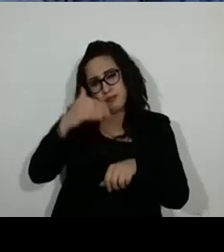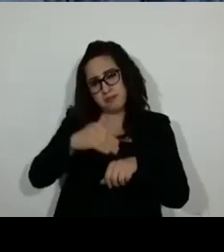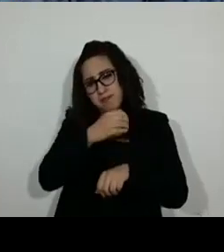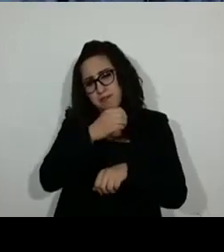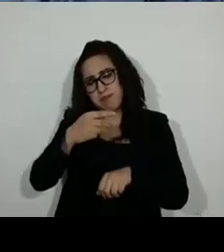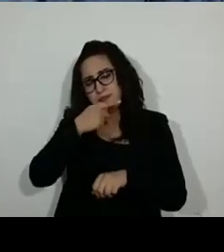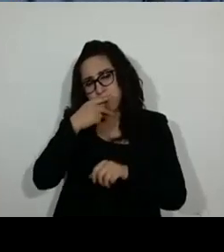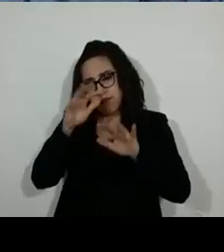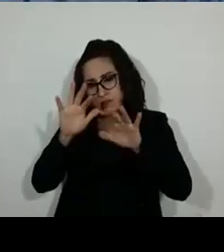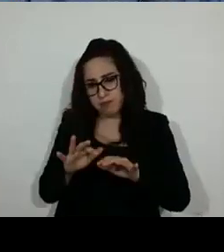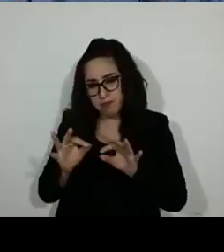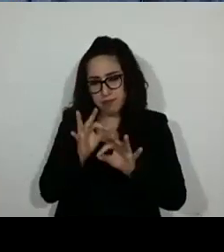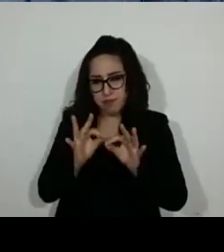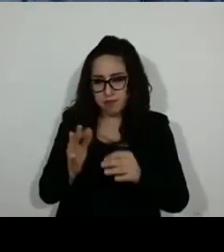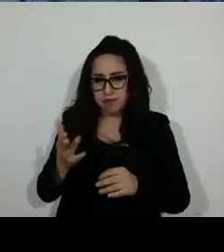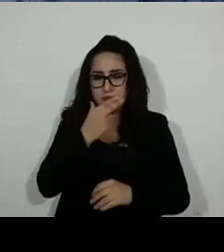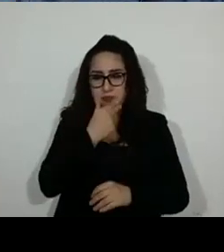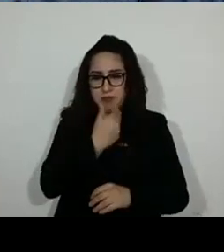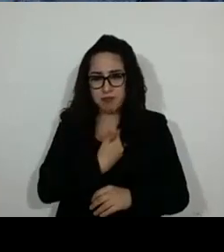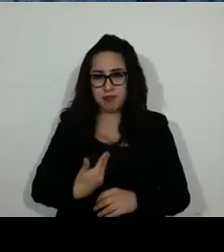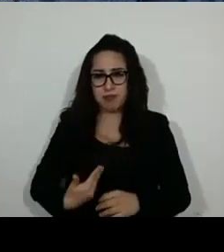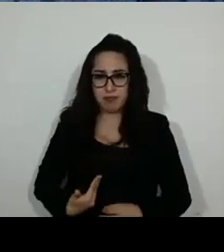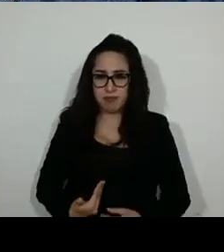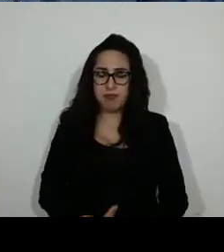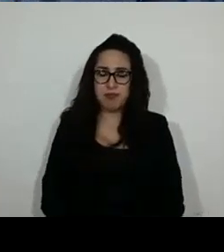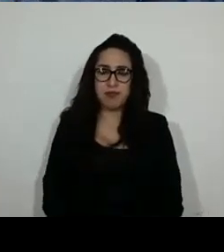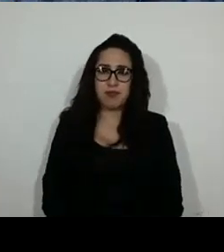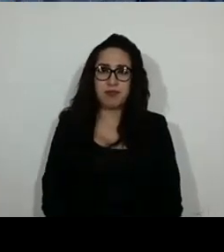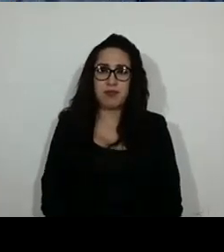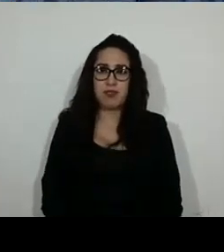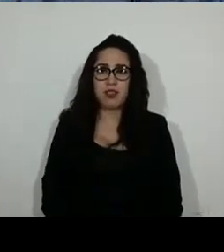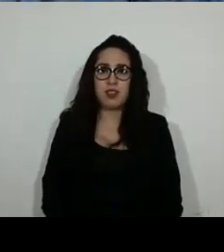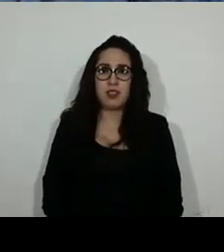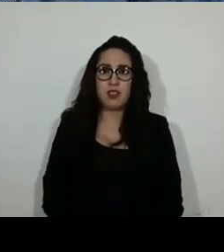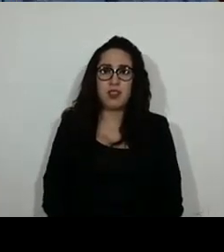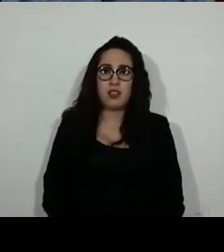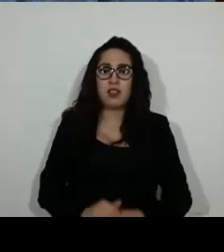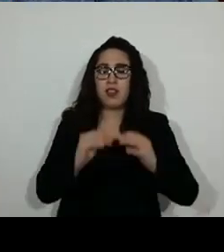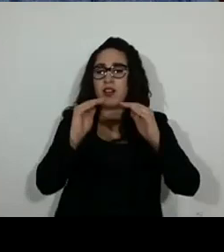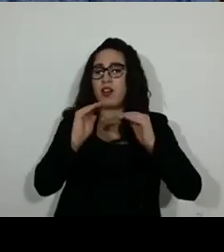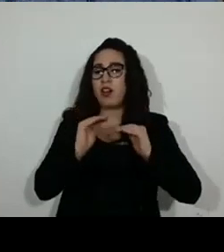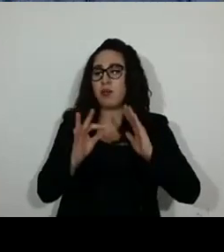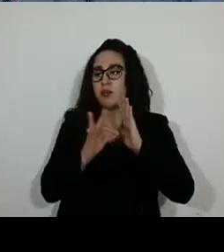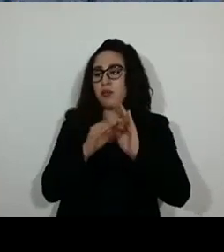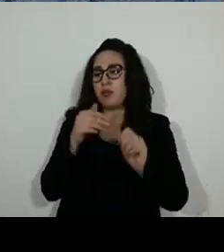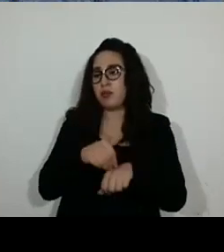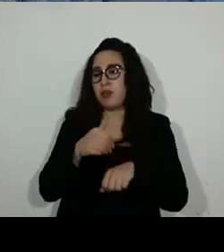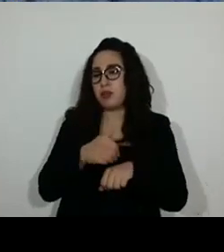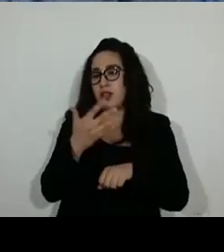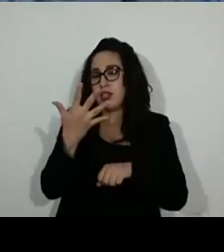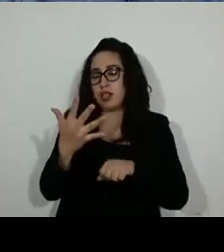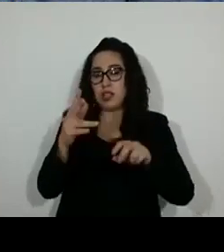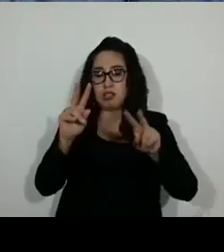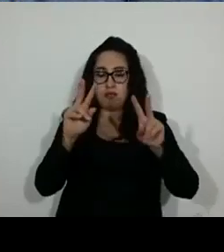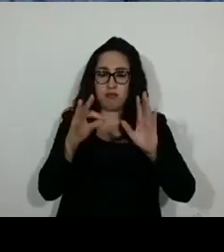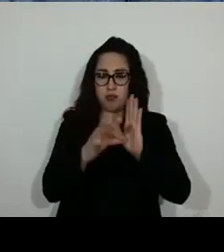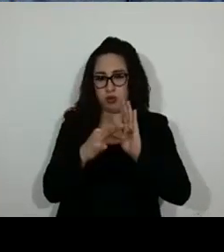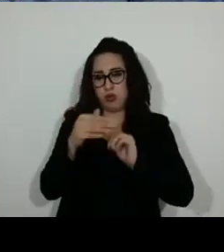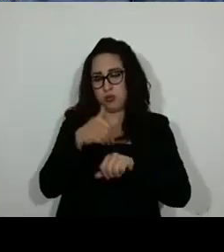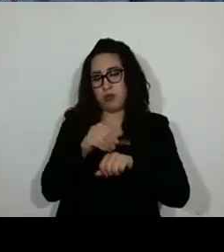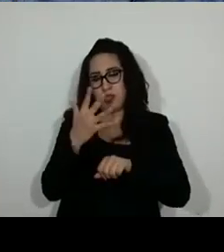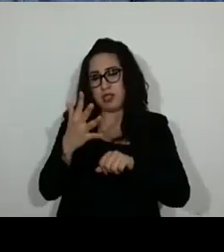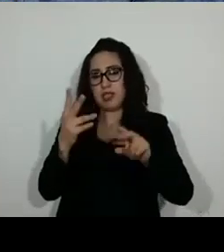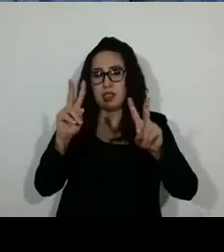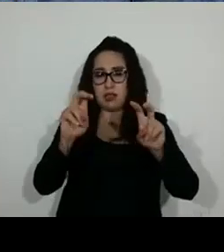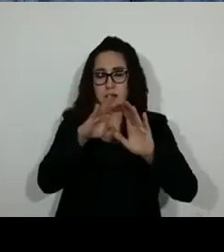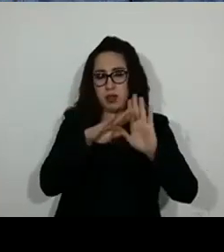presidente. Muchas gracias, diputado secretario. En desahogo al quinto punto del orden del día, referente a la lectura, discusión y, en su